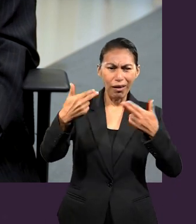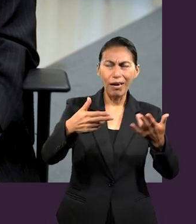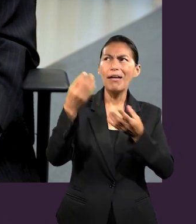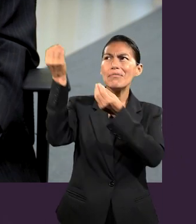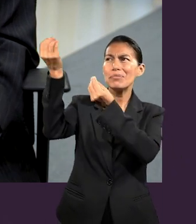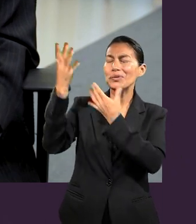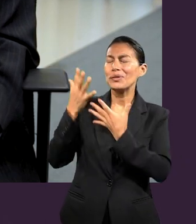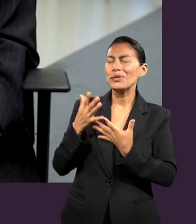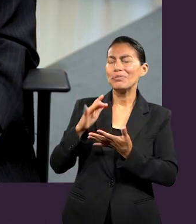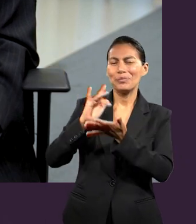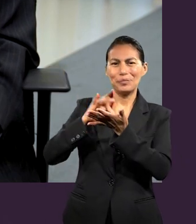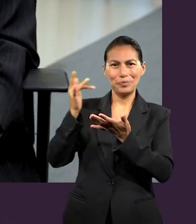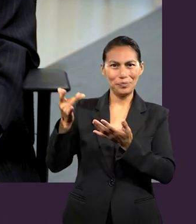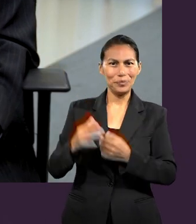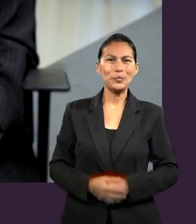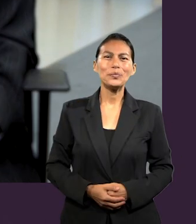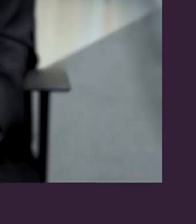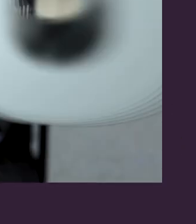Pablo escribía la carta.